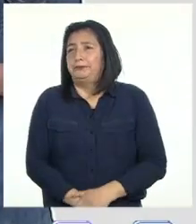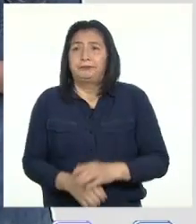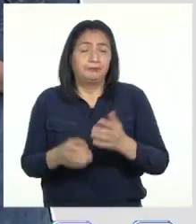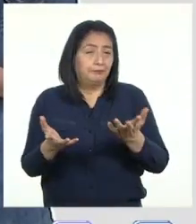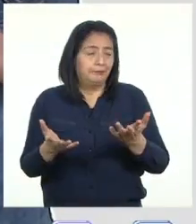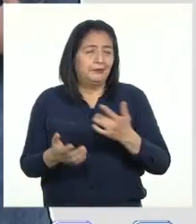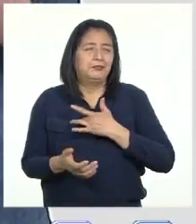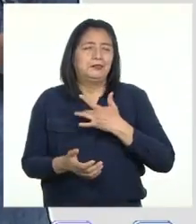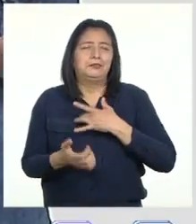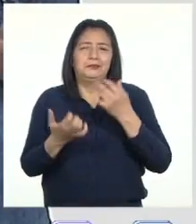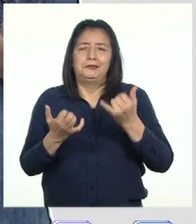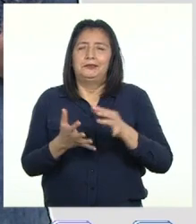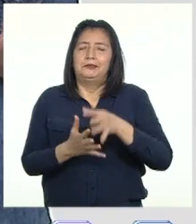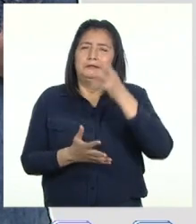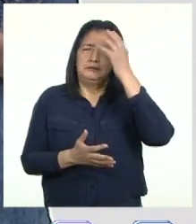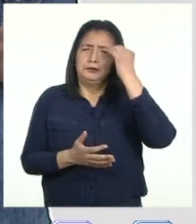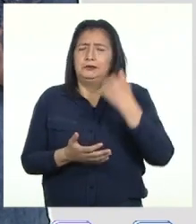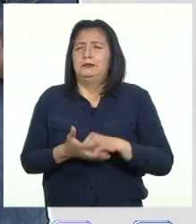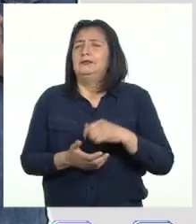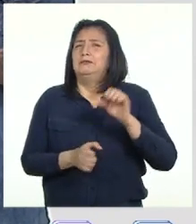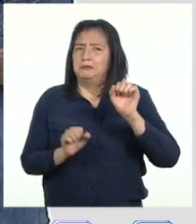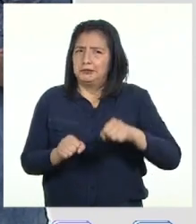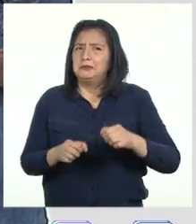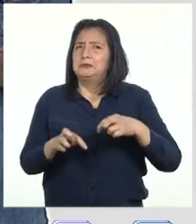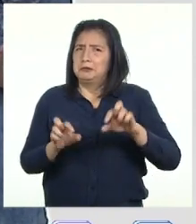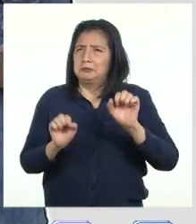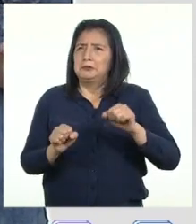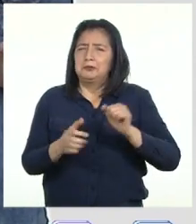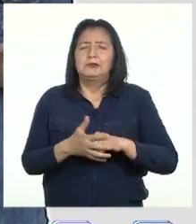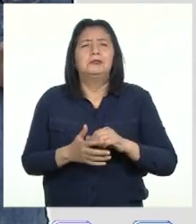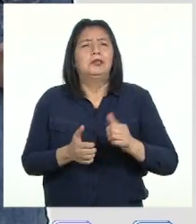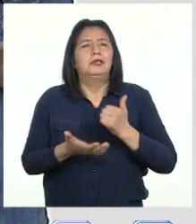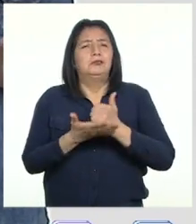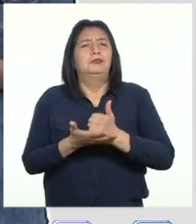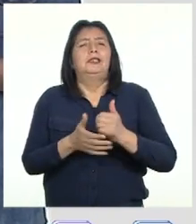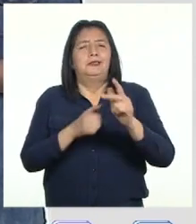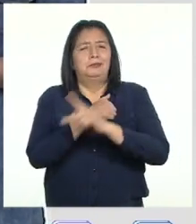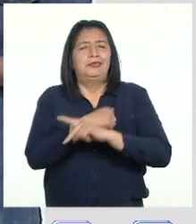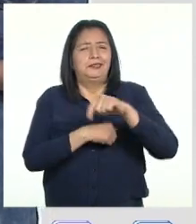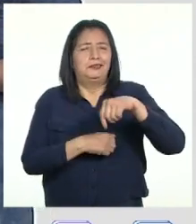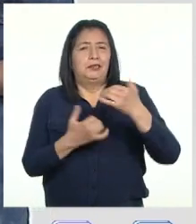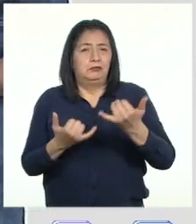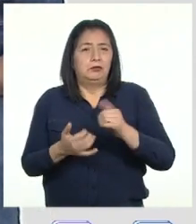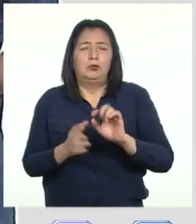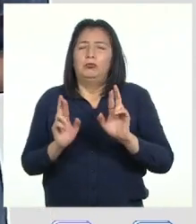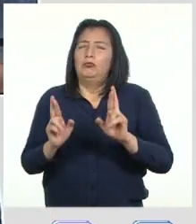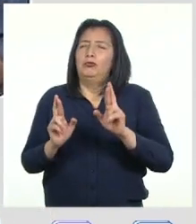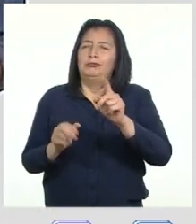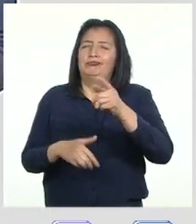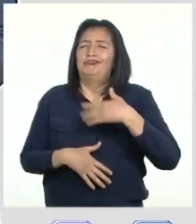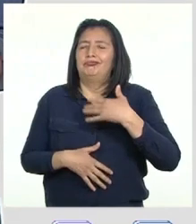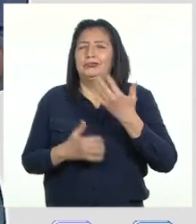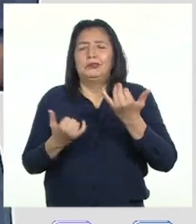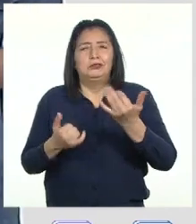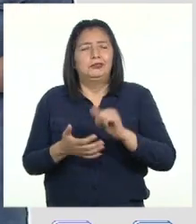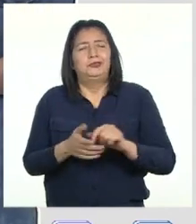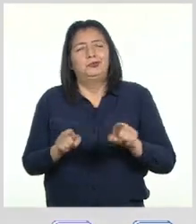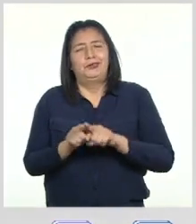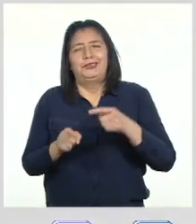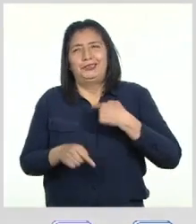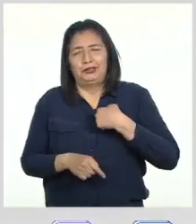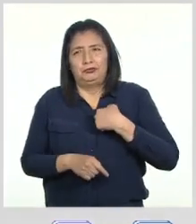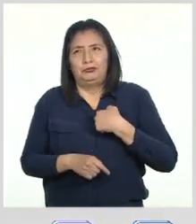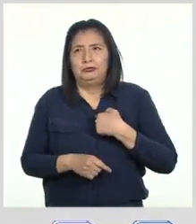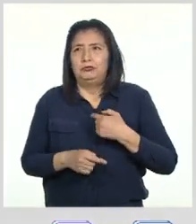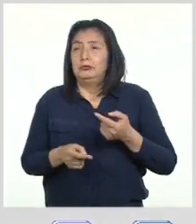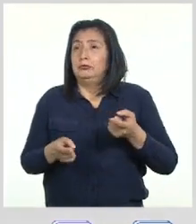Siento que hoy hemos aprendido algo que nos permitirá realmente ayudar al país en estos momentos Espero que hayan disfrutado de la actividad tanto como yo